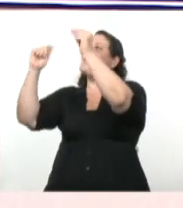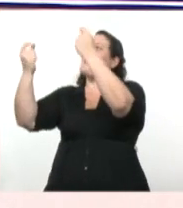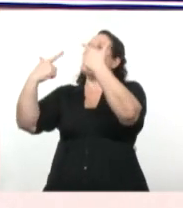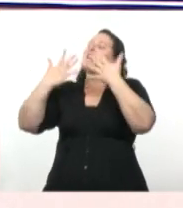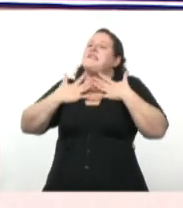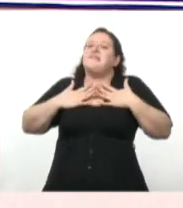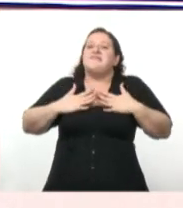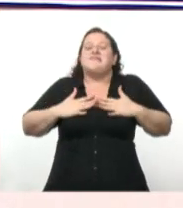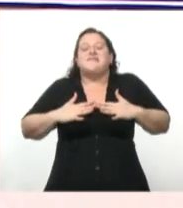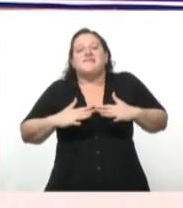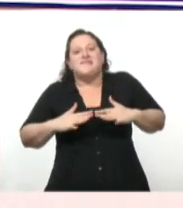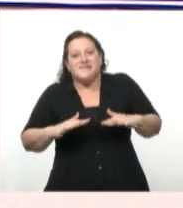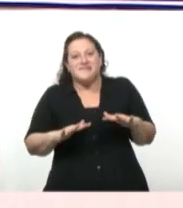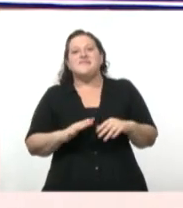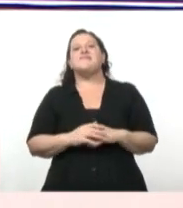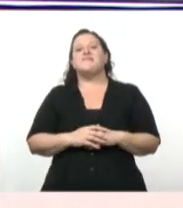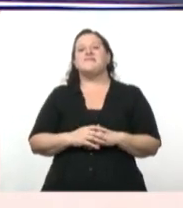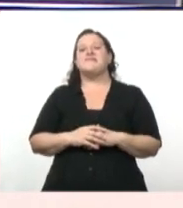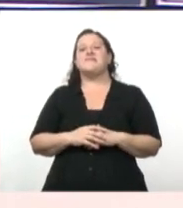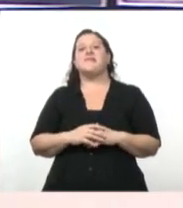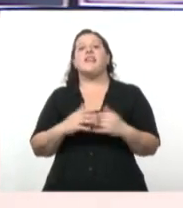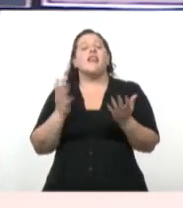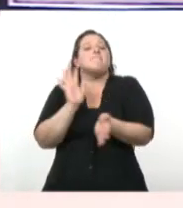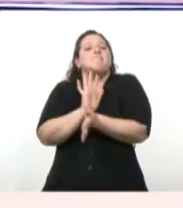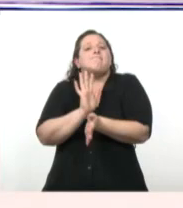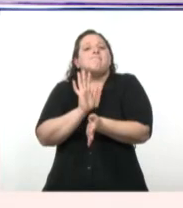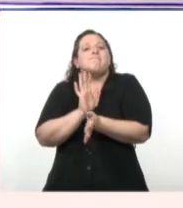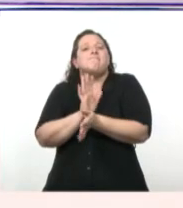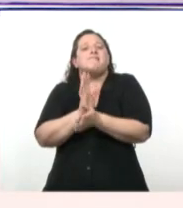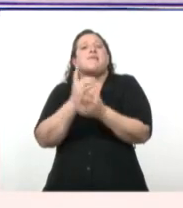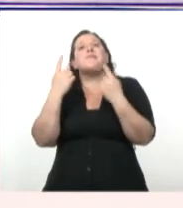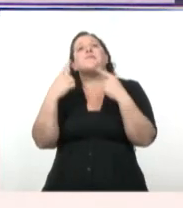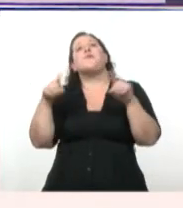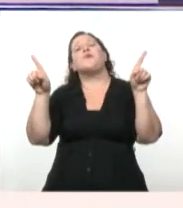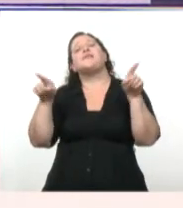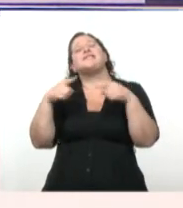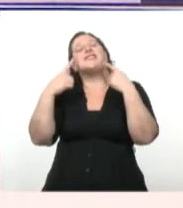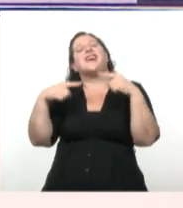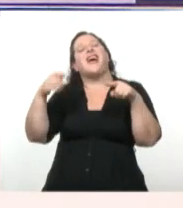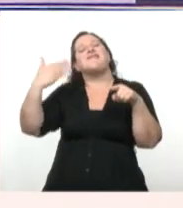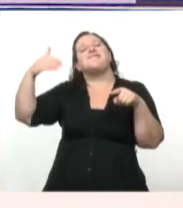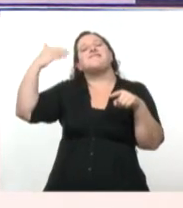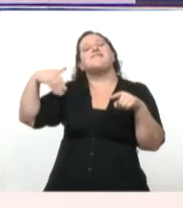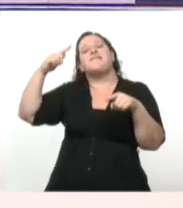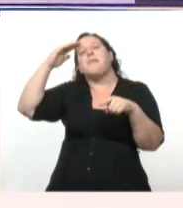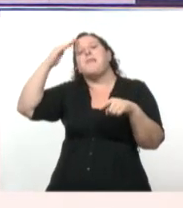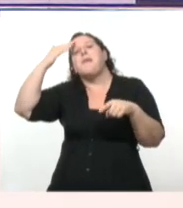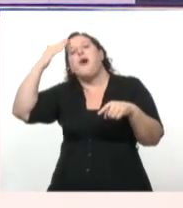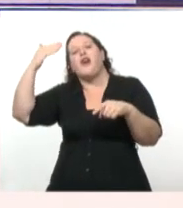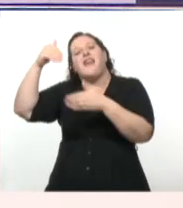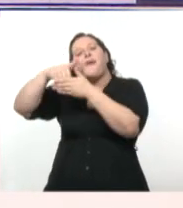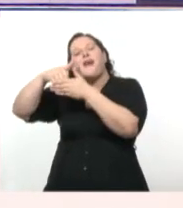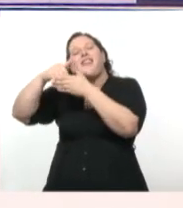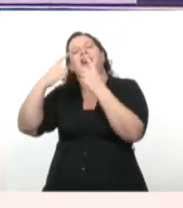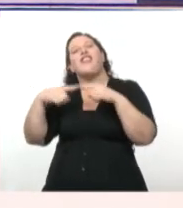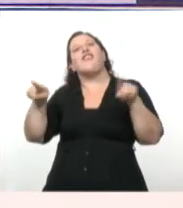el ánimo. Seguimos en el del lado. Como si uno escuchara una melodía muy vieja y muy querida. El único rumor que turbaba el